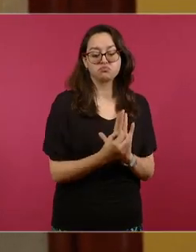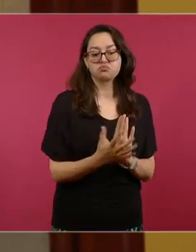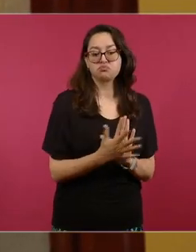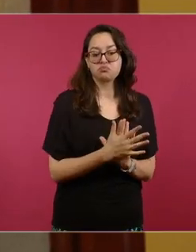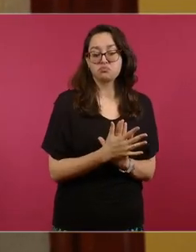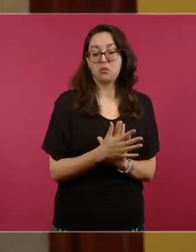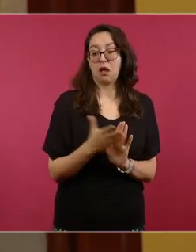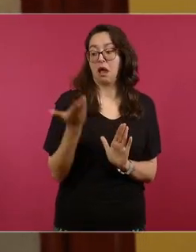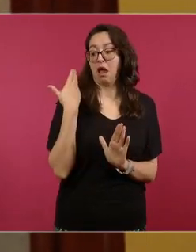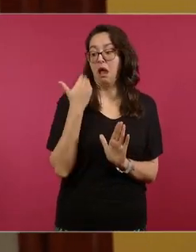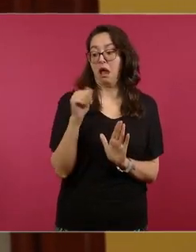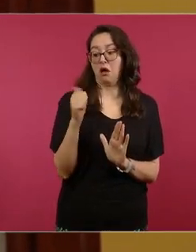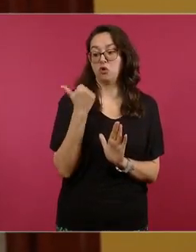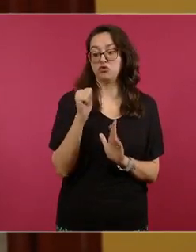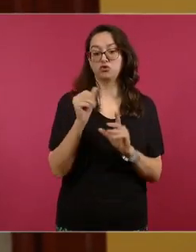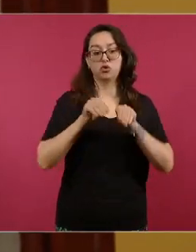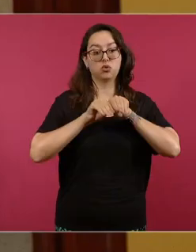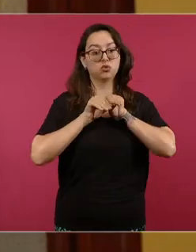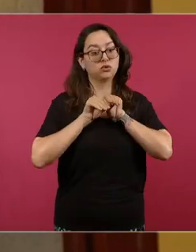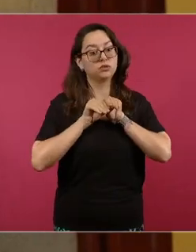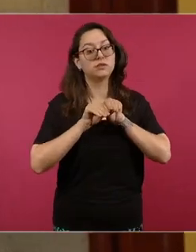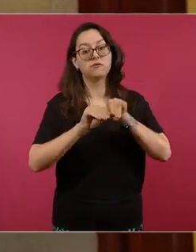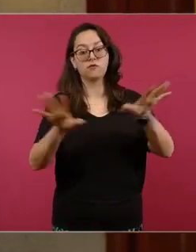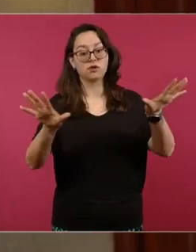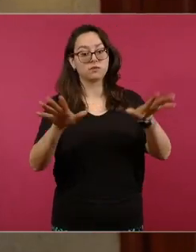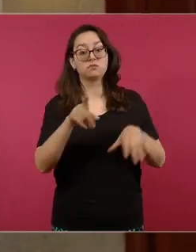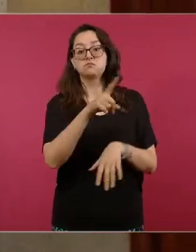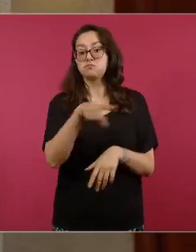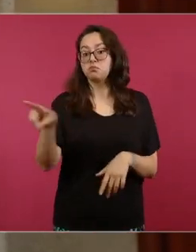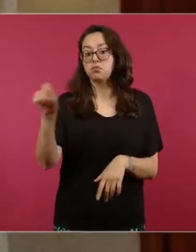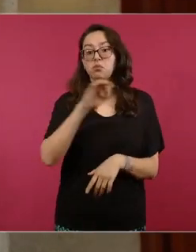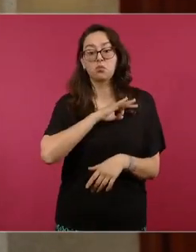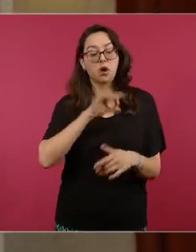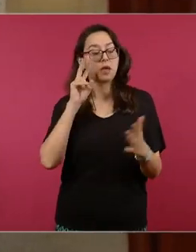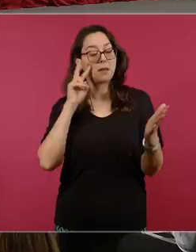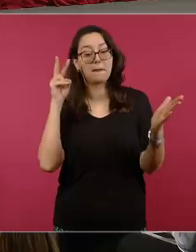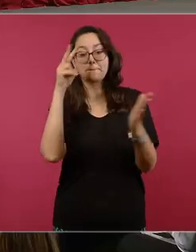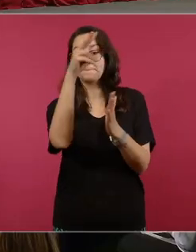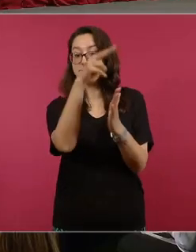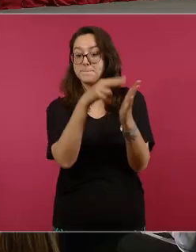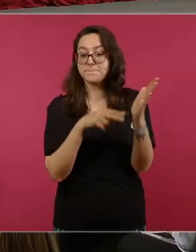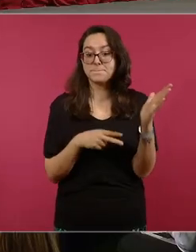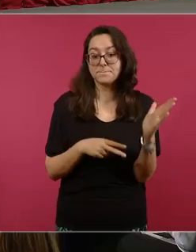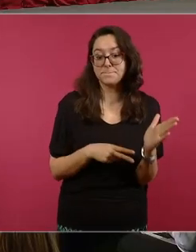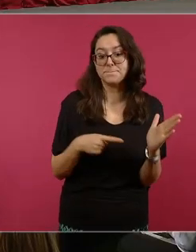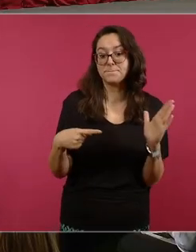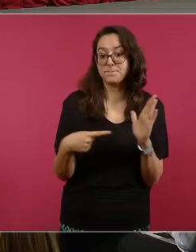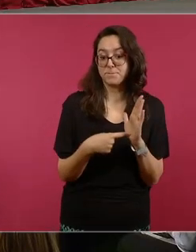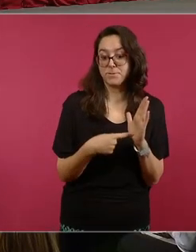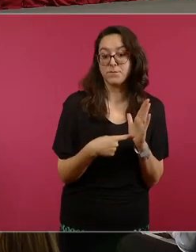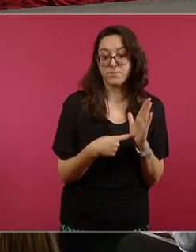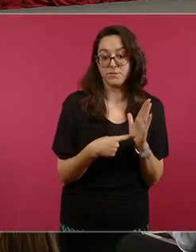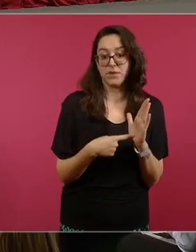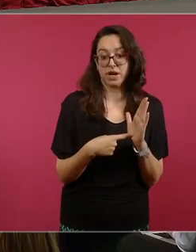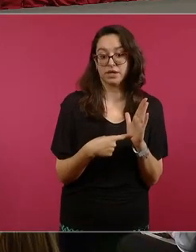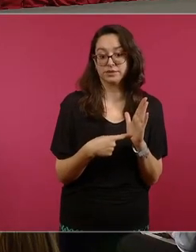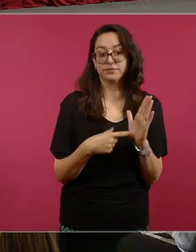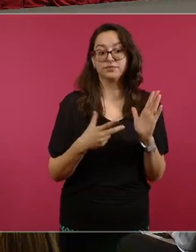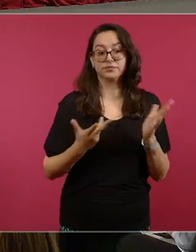que está disponible para cualquiera que pueda que pueda